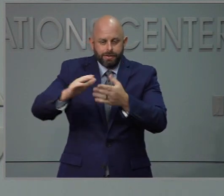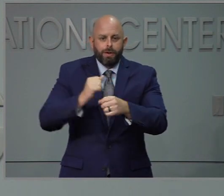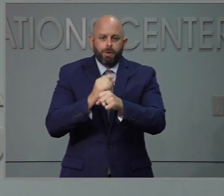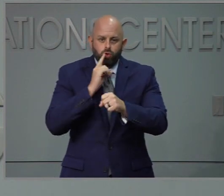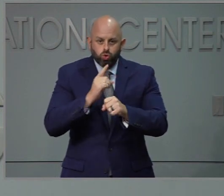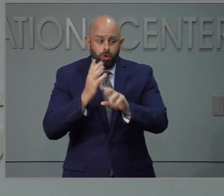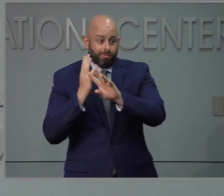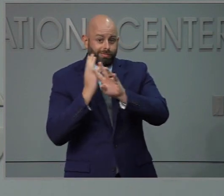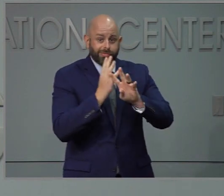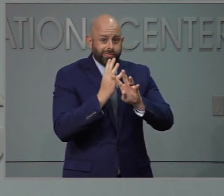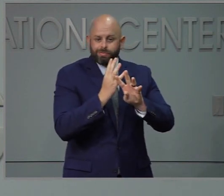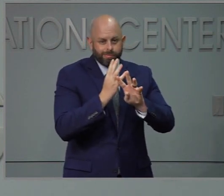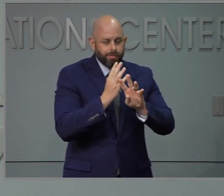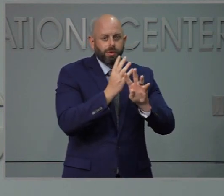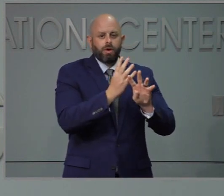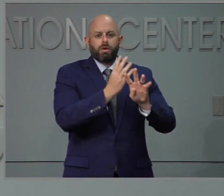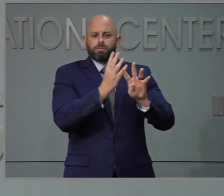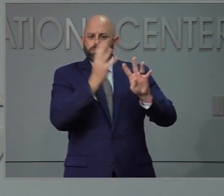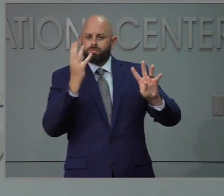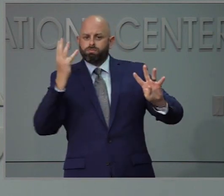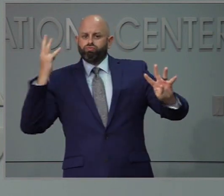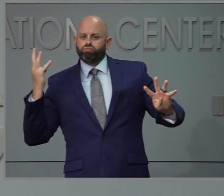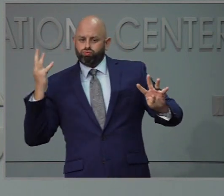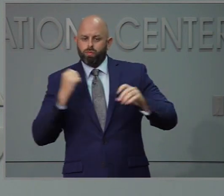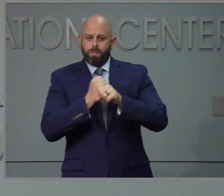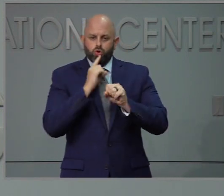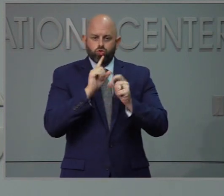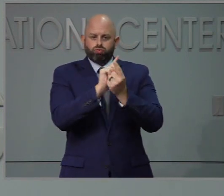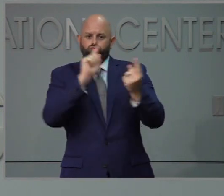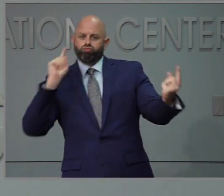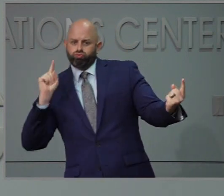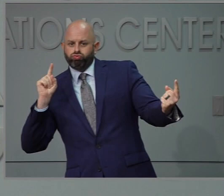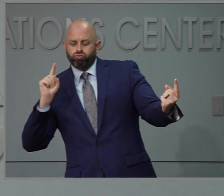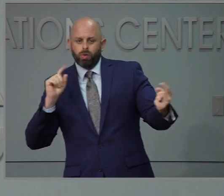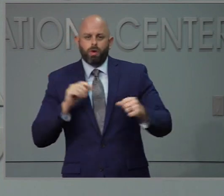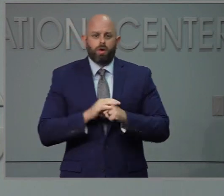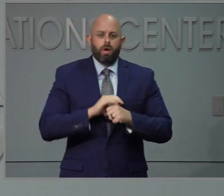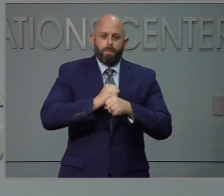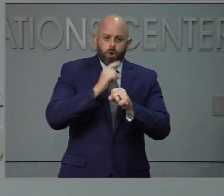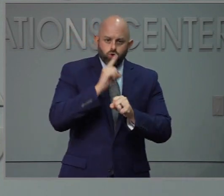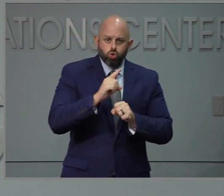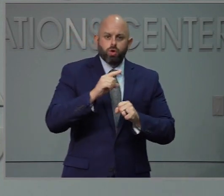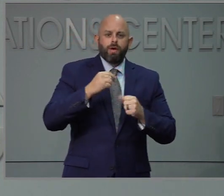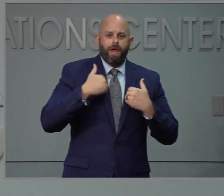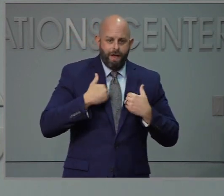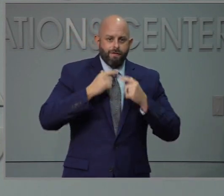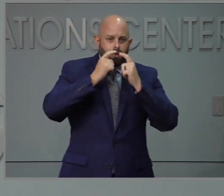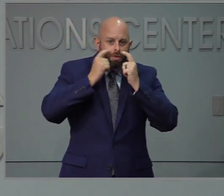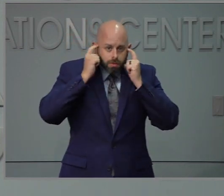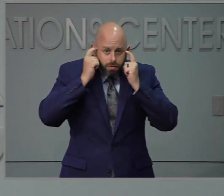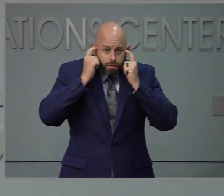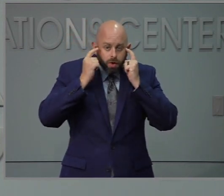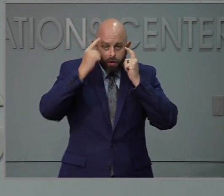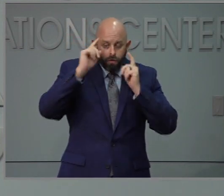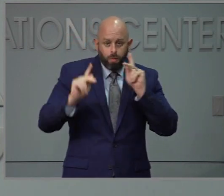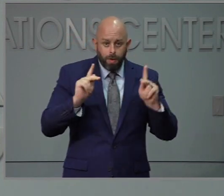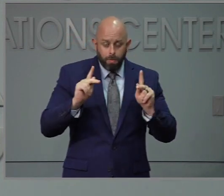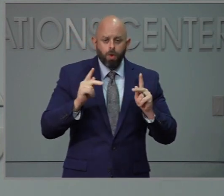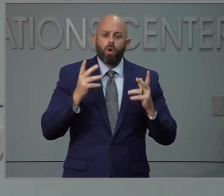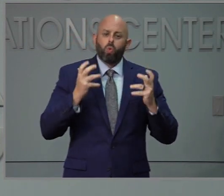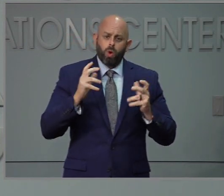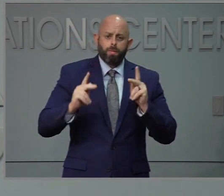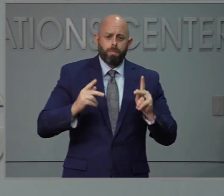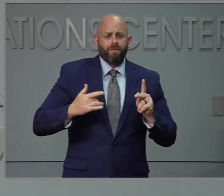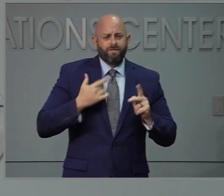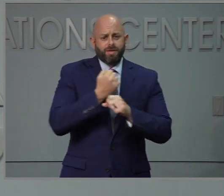todo el equipo de protección personal se va a proporcionar a las personas, así que las personas pueden sentirse seguras